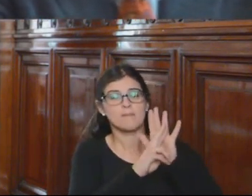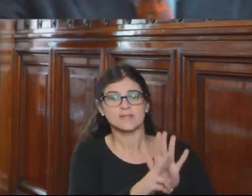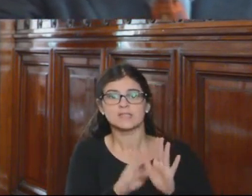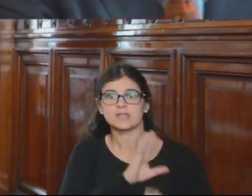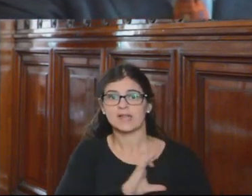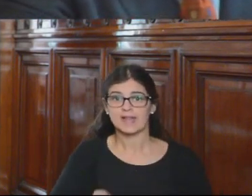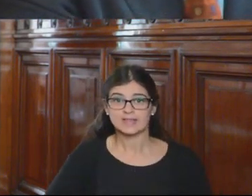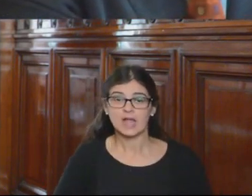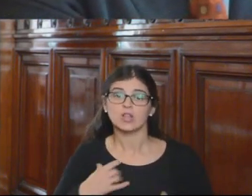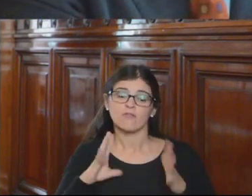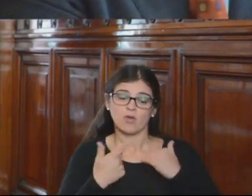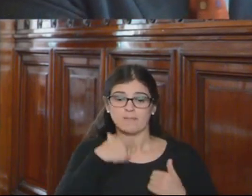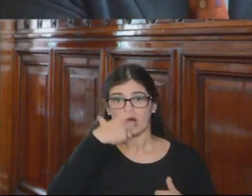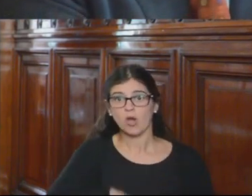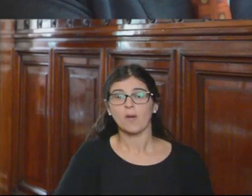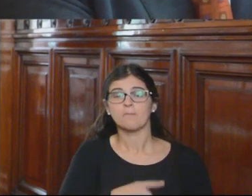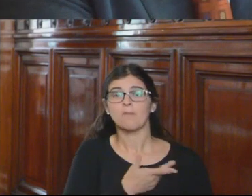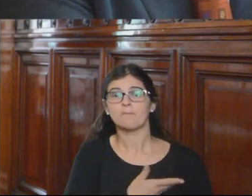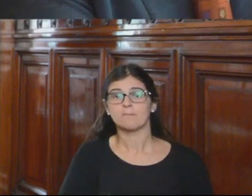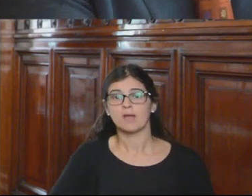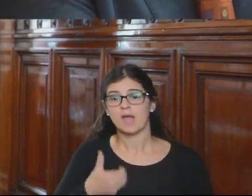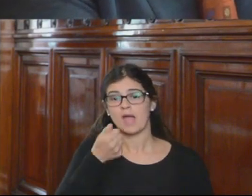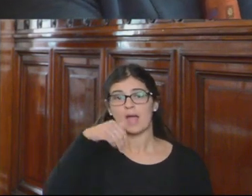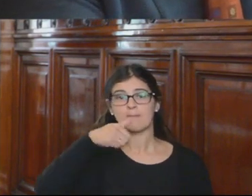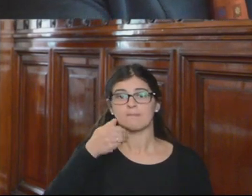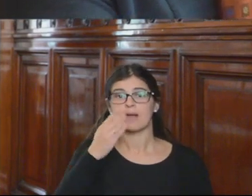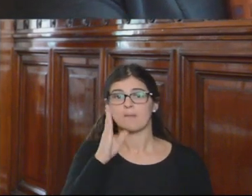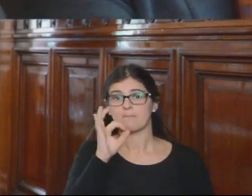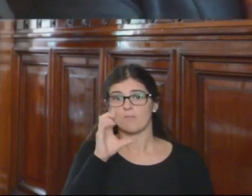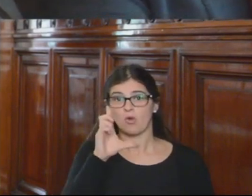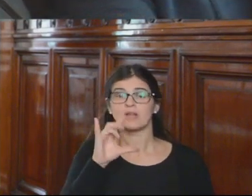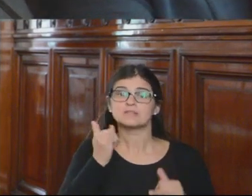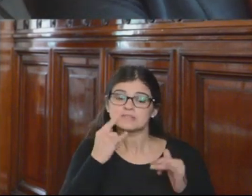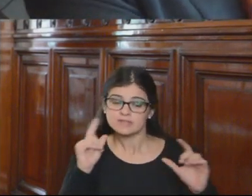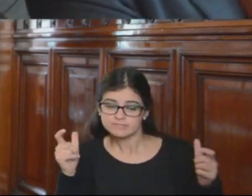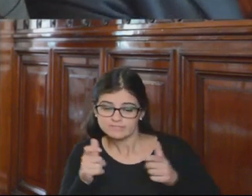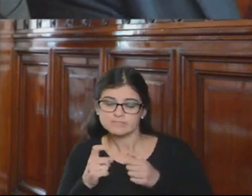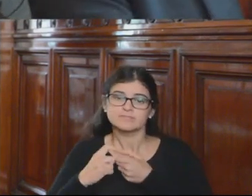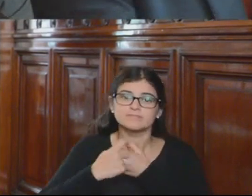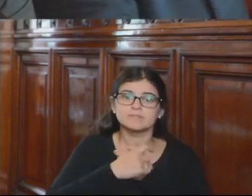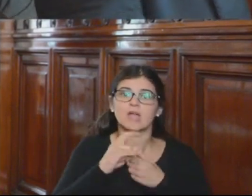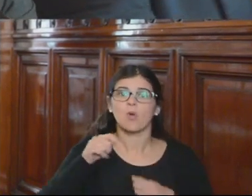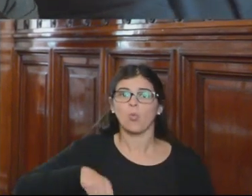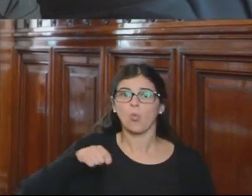Estado, en mi calidad de presidente de la AMABOL, el ente que agremia a los jueces en Bolivia.